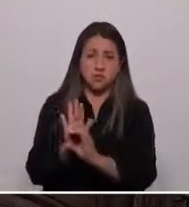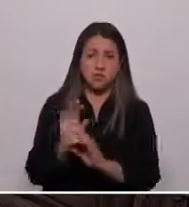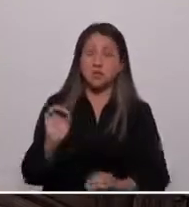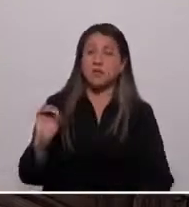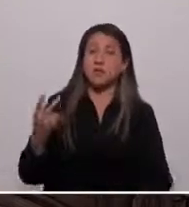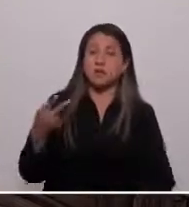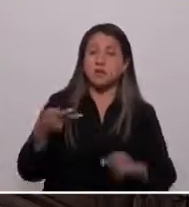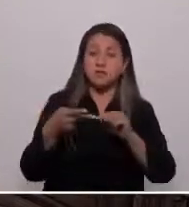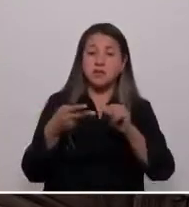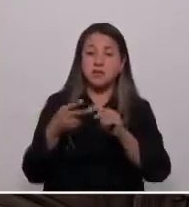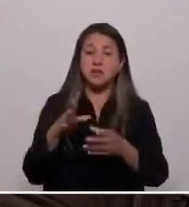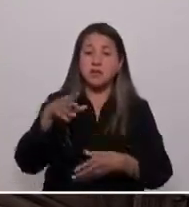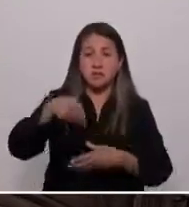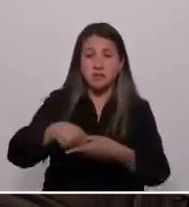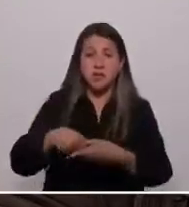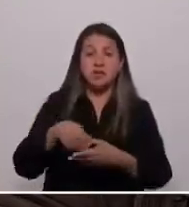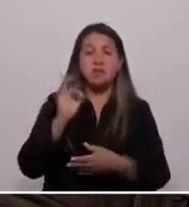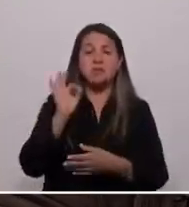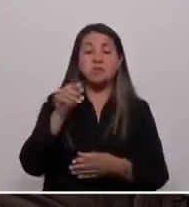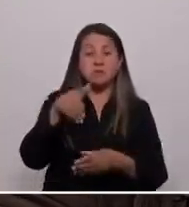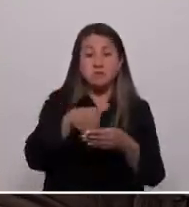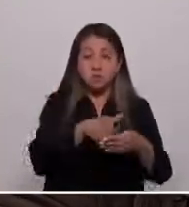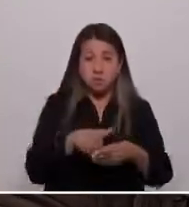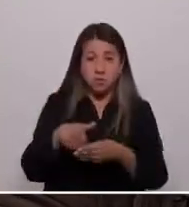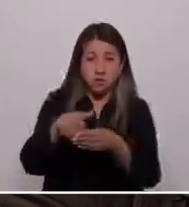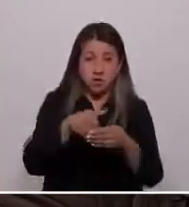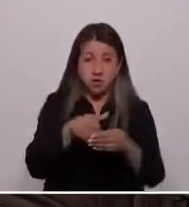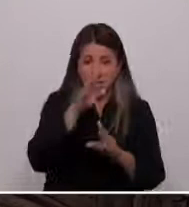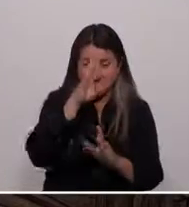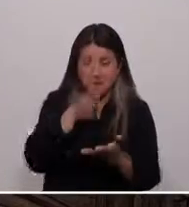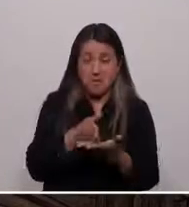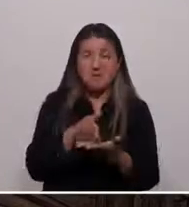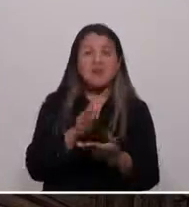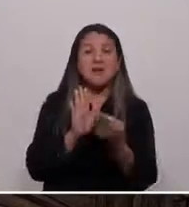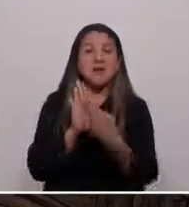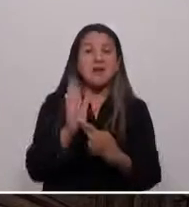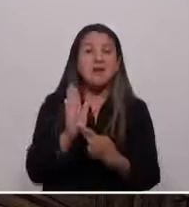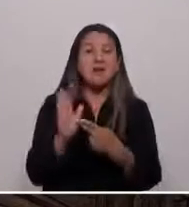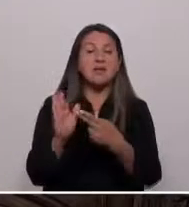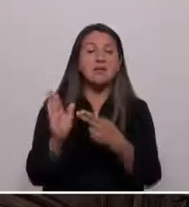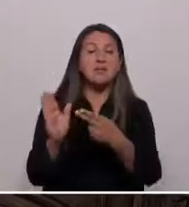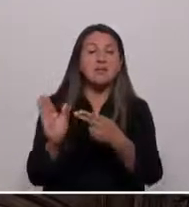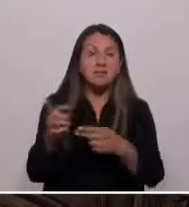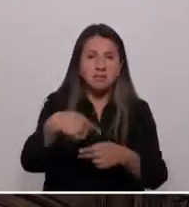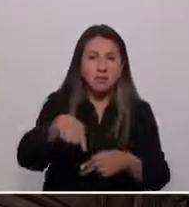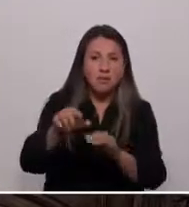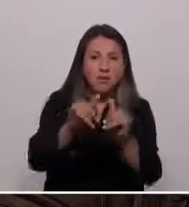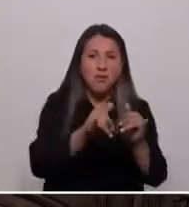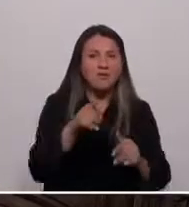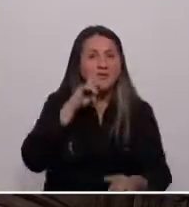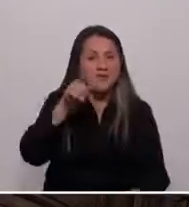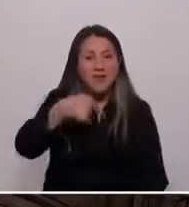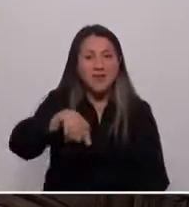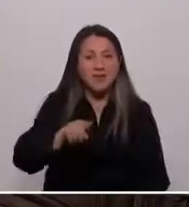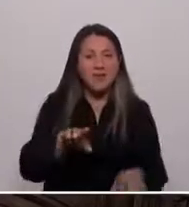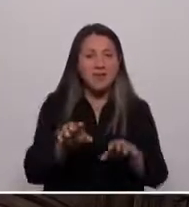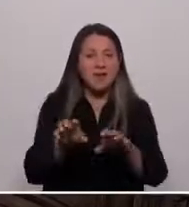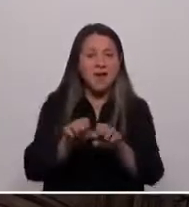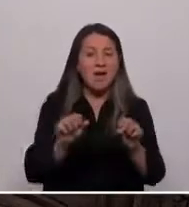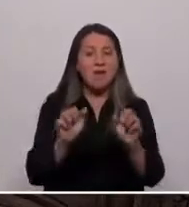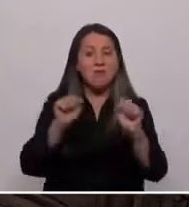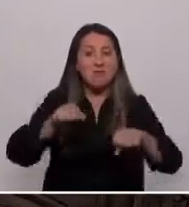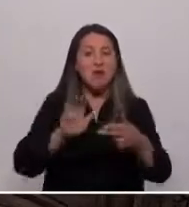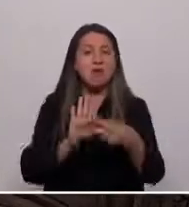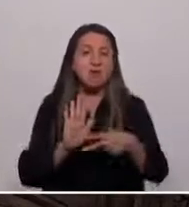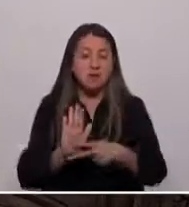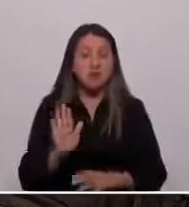incorporación de un plebiscito intermedio dirimente, no solo se violan las reglas del juego acordada, sino que el quórum de dos tercios para aprobar las normas constitucionales